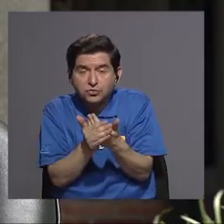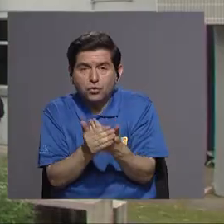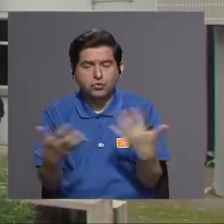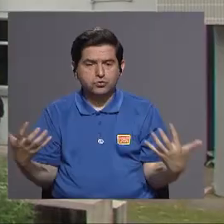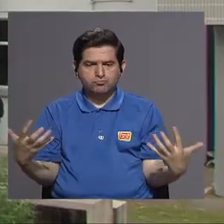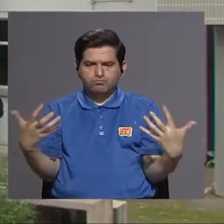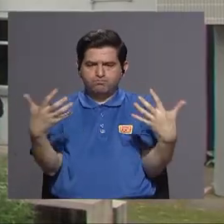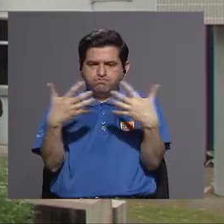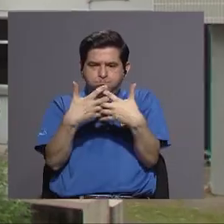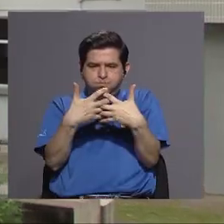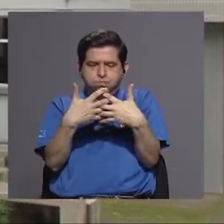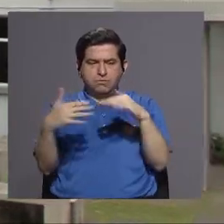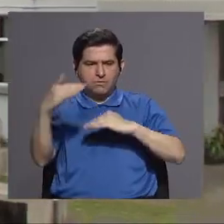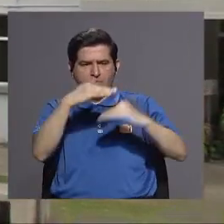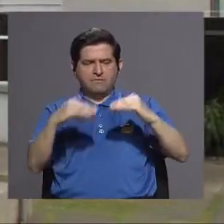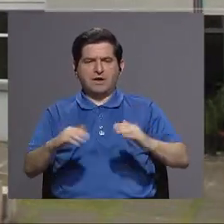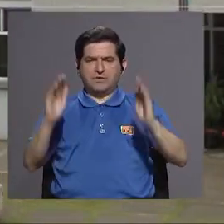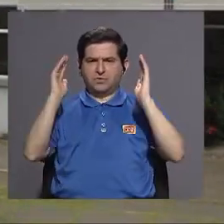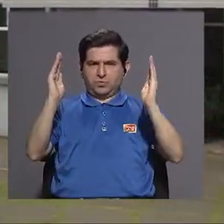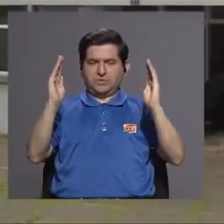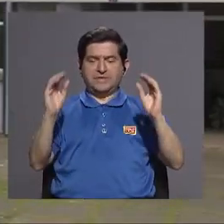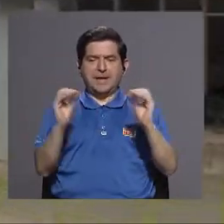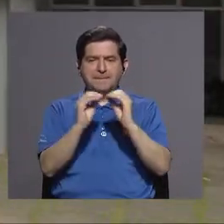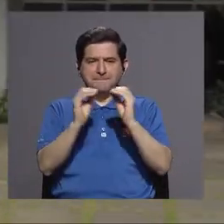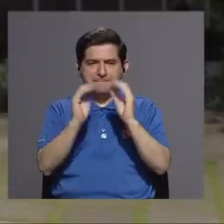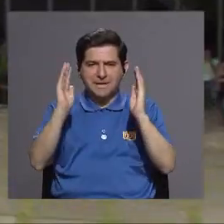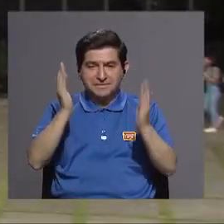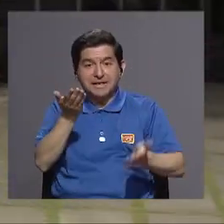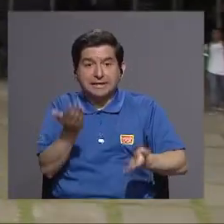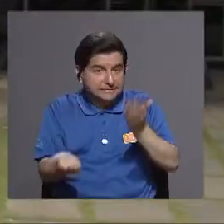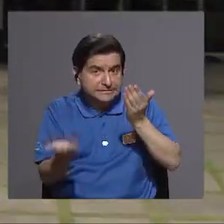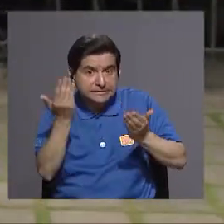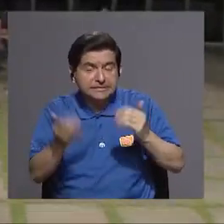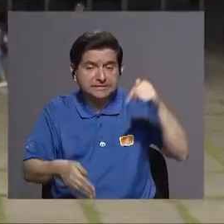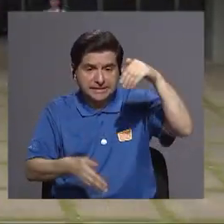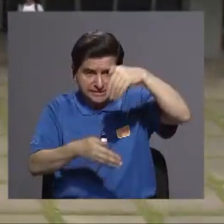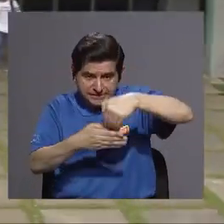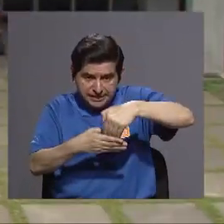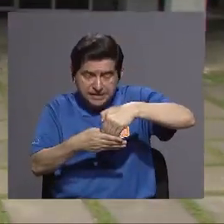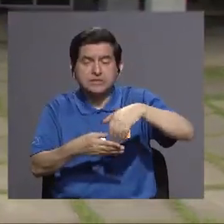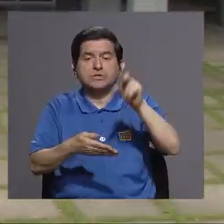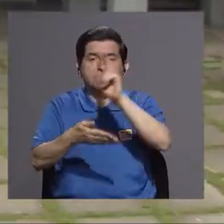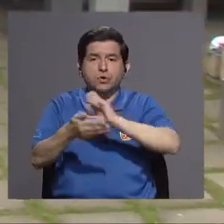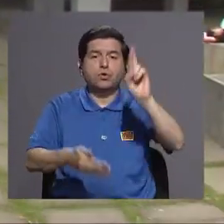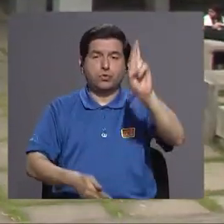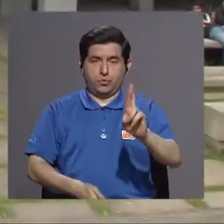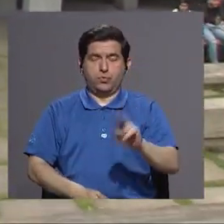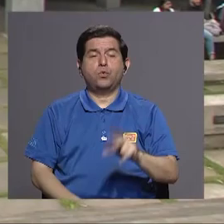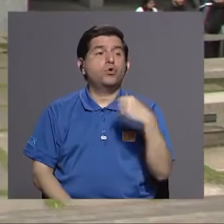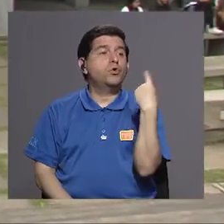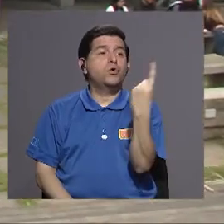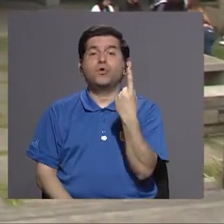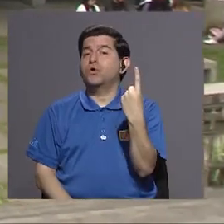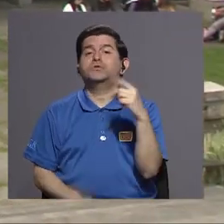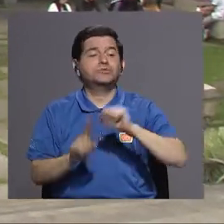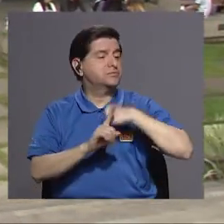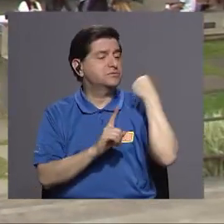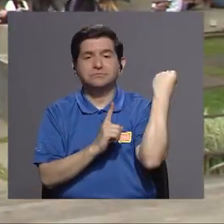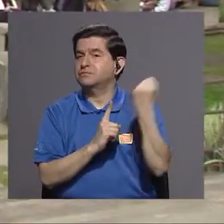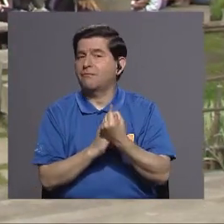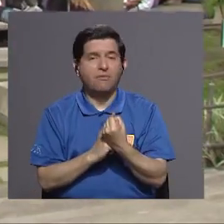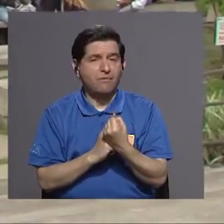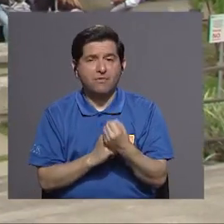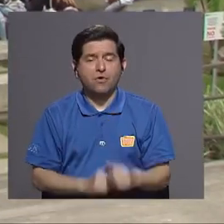hacen una facultad más grandes sino la más grande una de las más grandes de la universidad de costa rica y que no sólo es eso sino